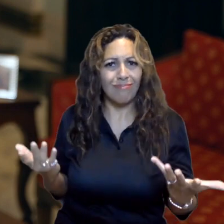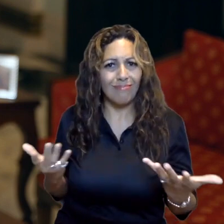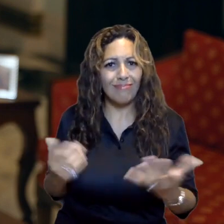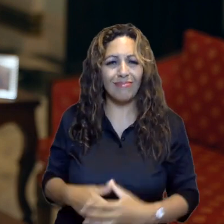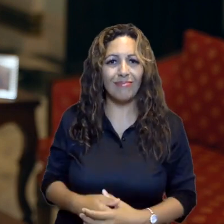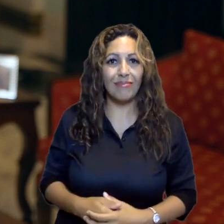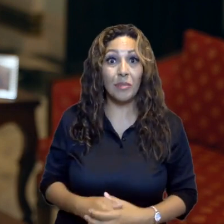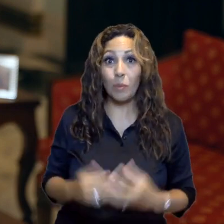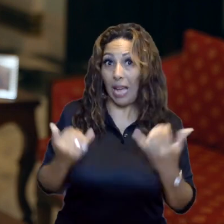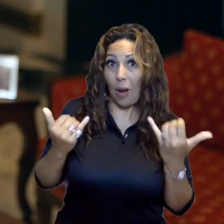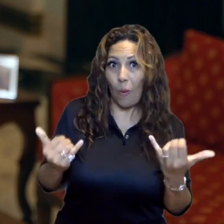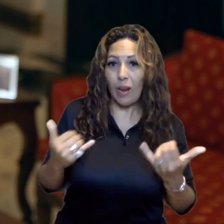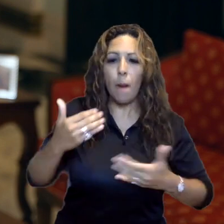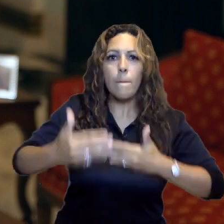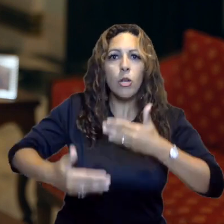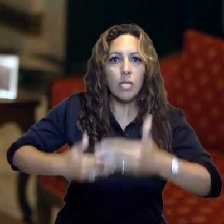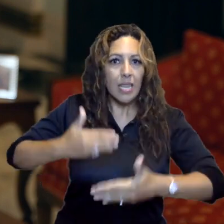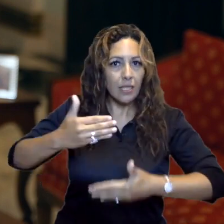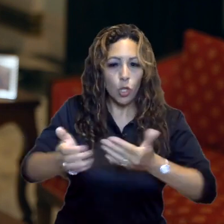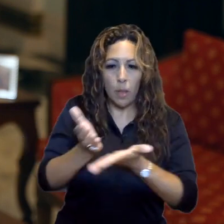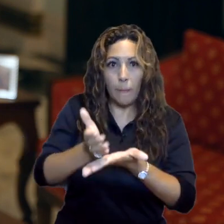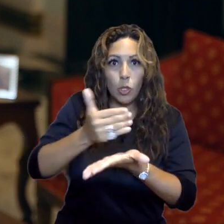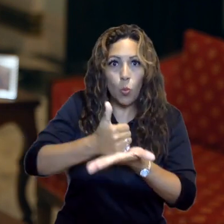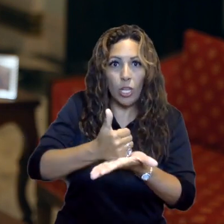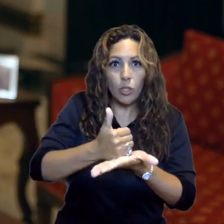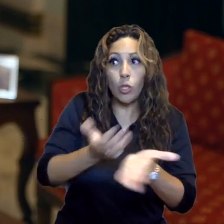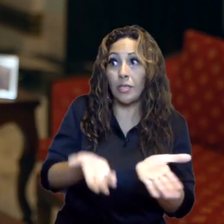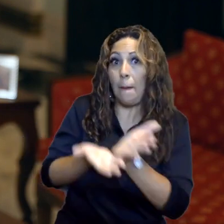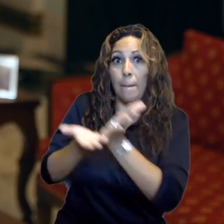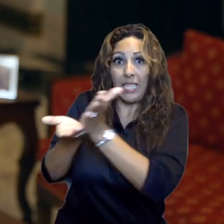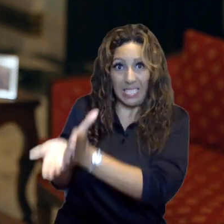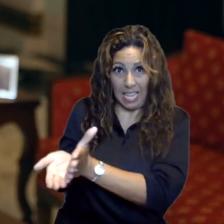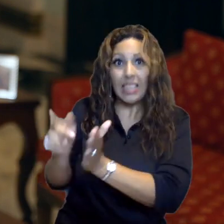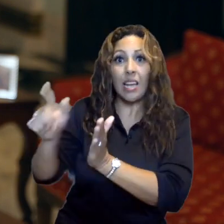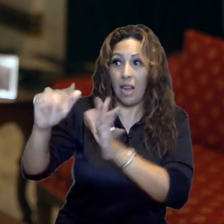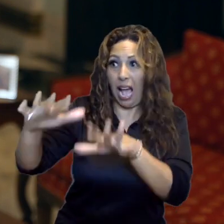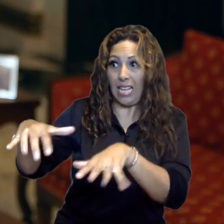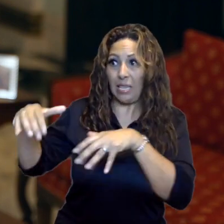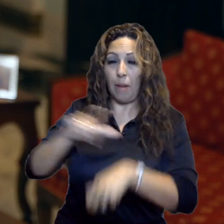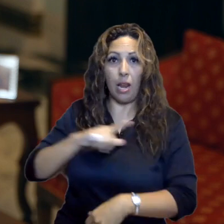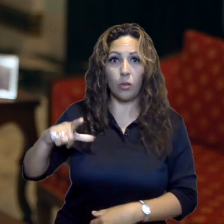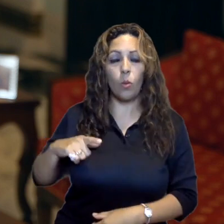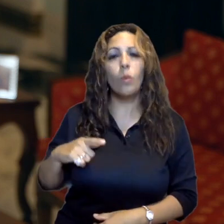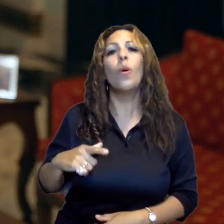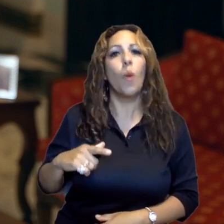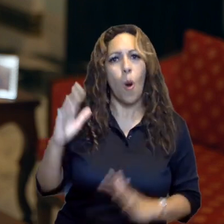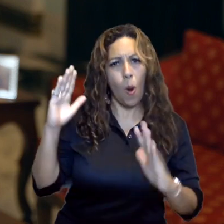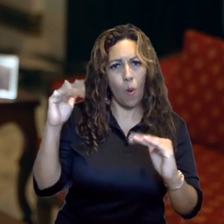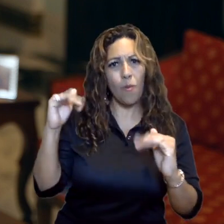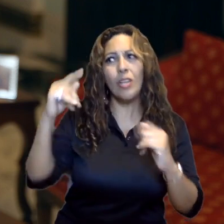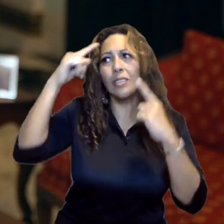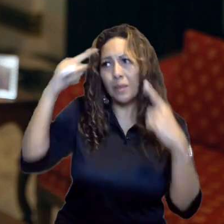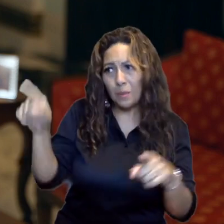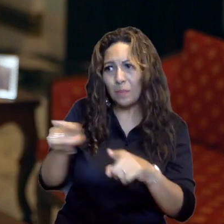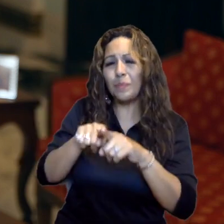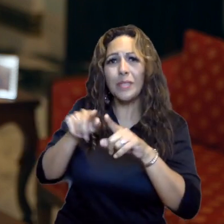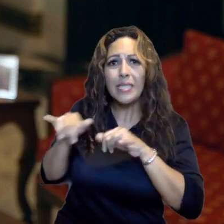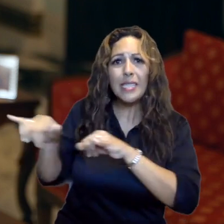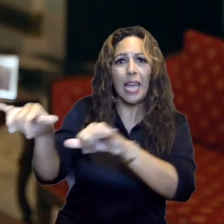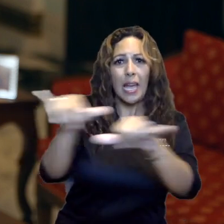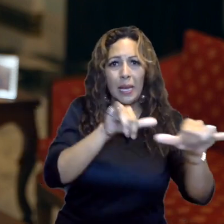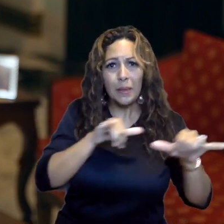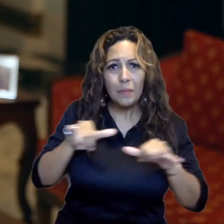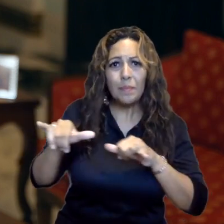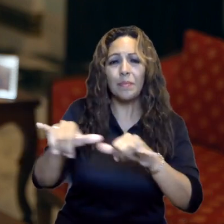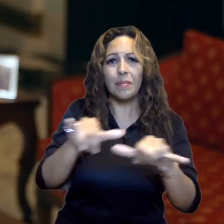Gobierno. Ahora que el proceso presupuestario pasa a la Asamblea Legislativa, confío en que haremos causa común con los legisladores